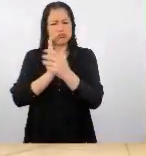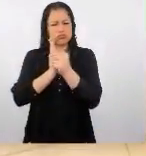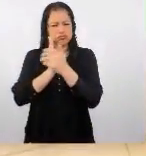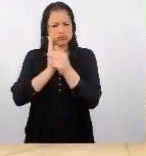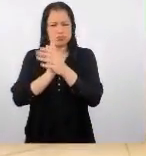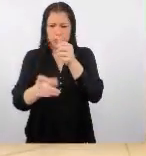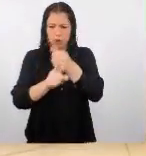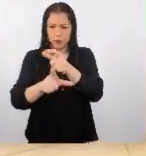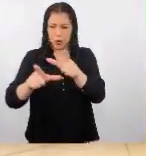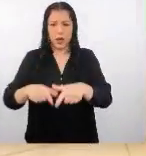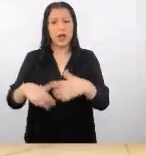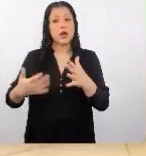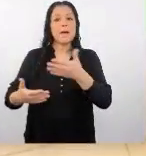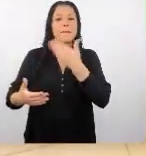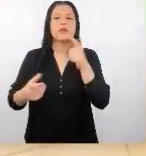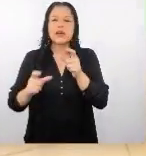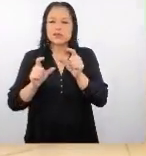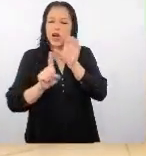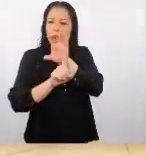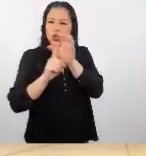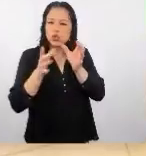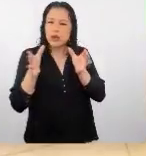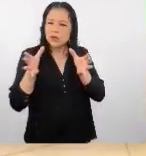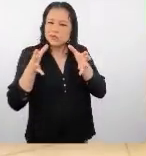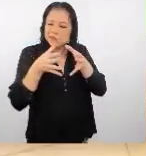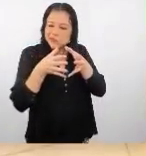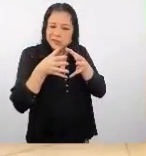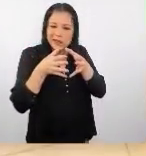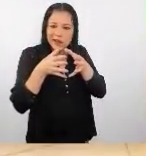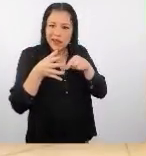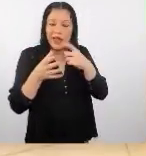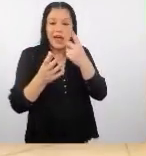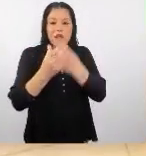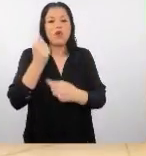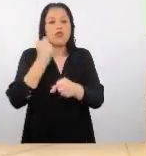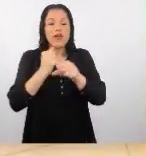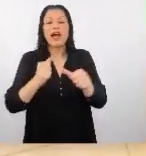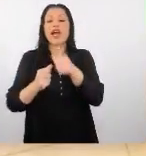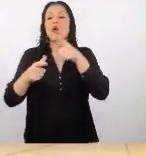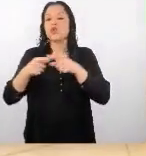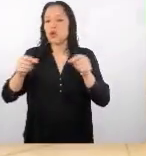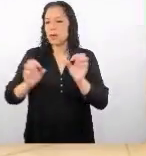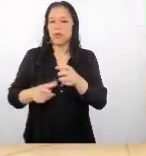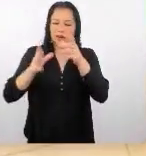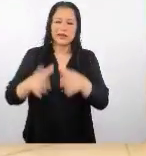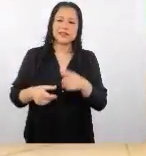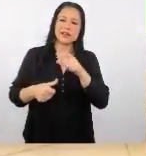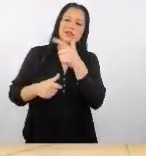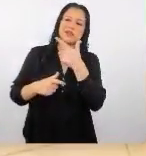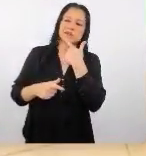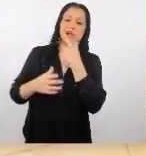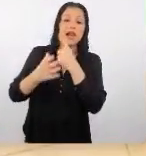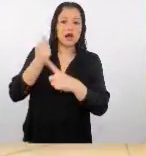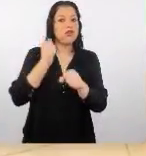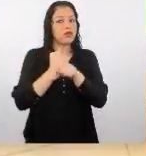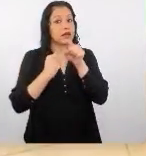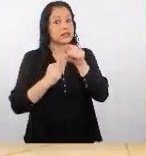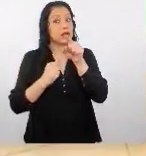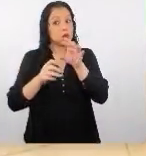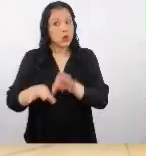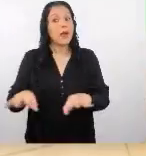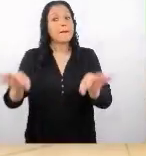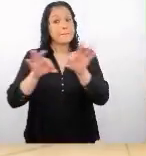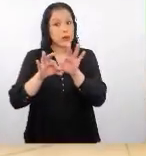porque es un mercado muy cerrado es una cultura muy cerrada ellos solamente confían en otro japonés y la confianza nuevamente es un punto clave